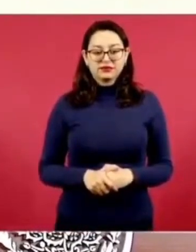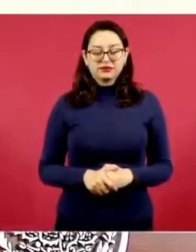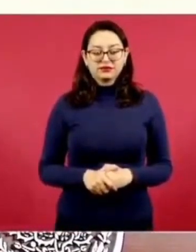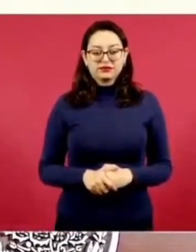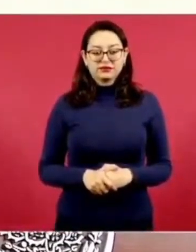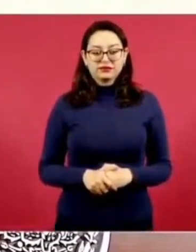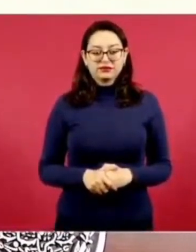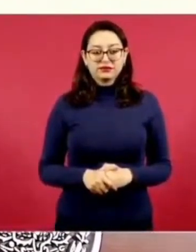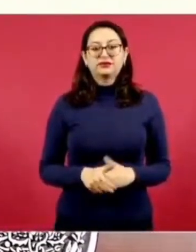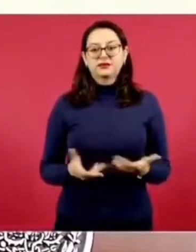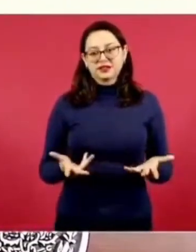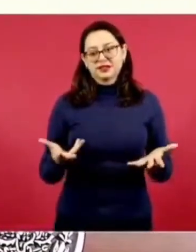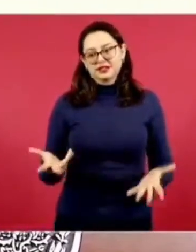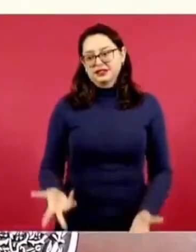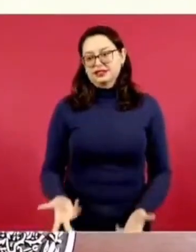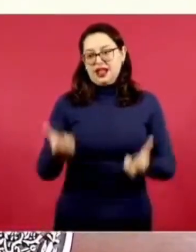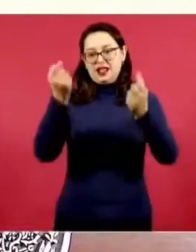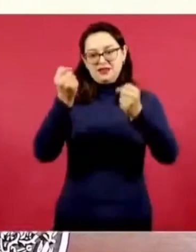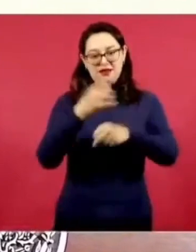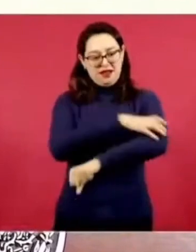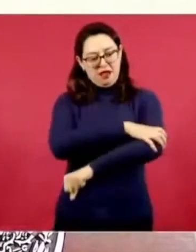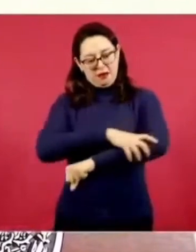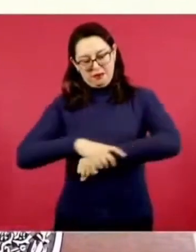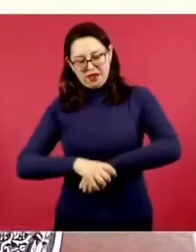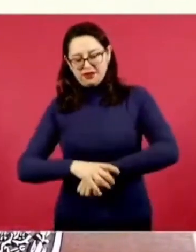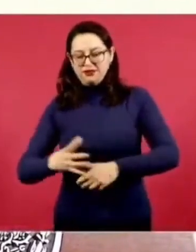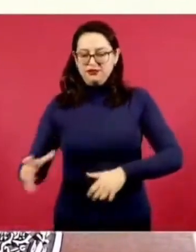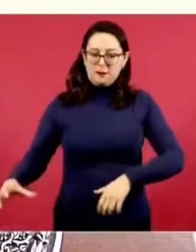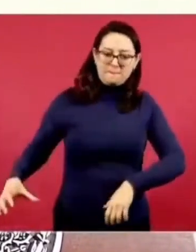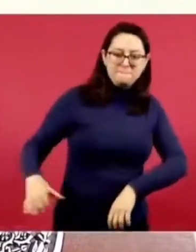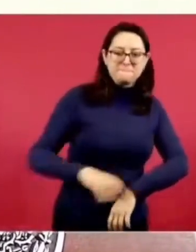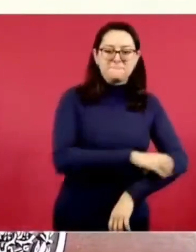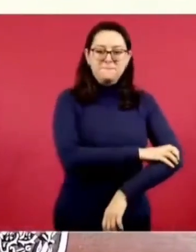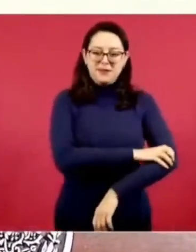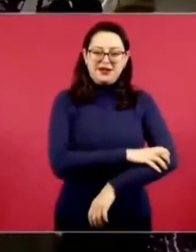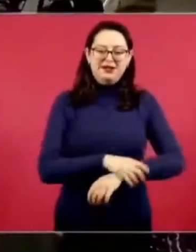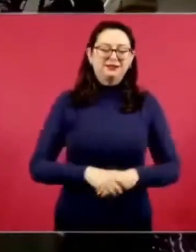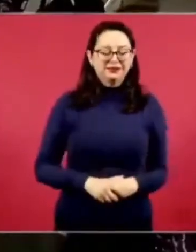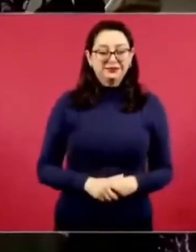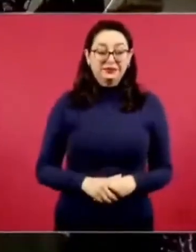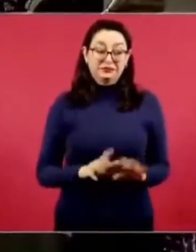Y así recuperé mi brazo. Él contaba eso.